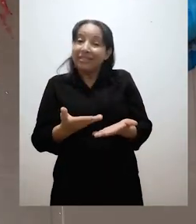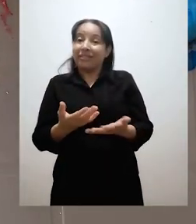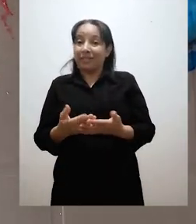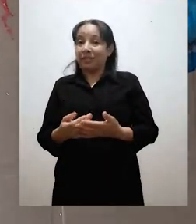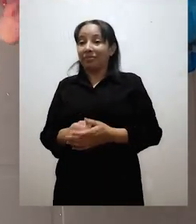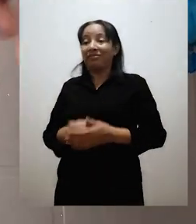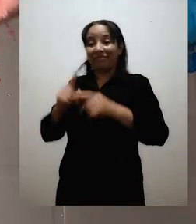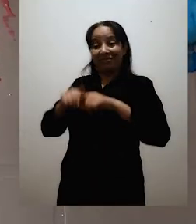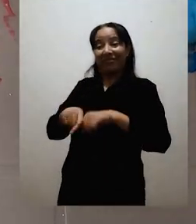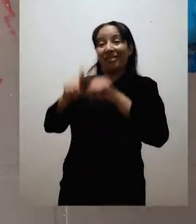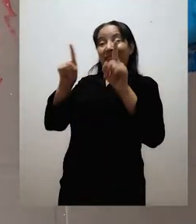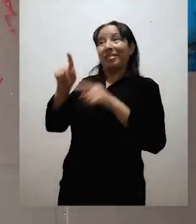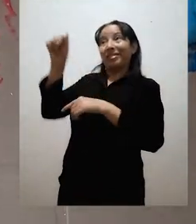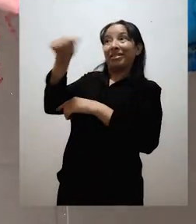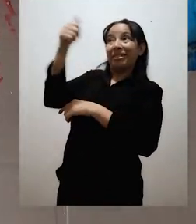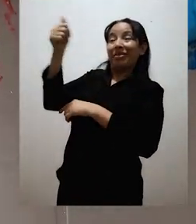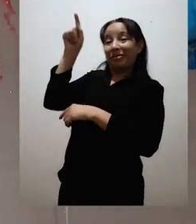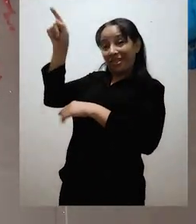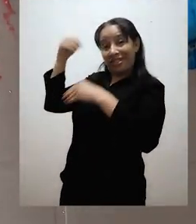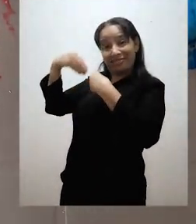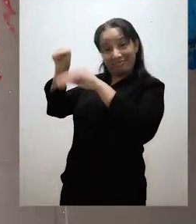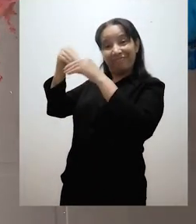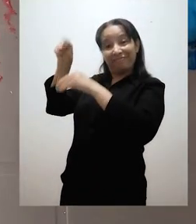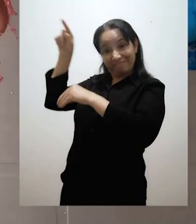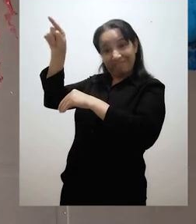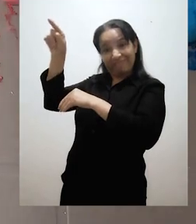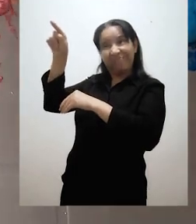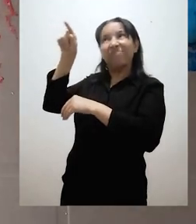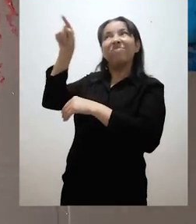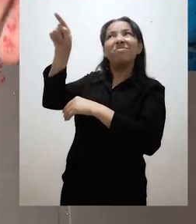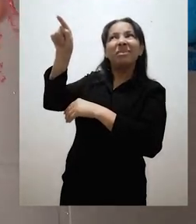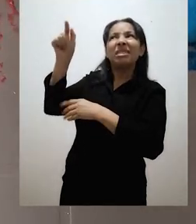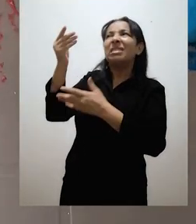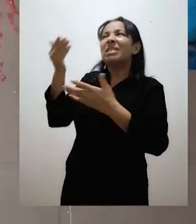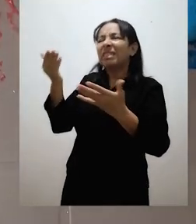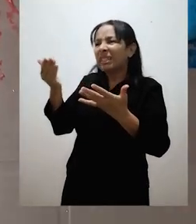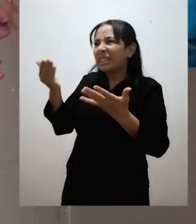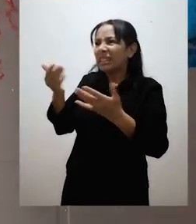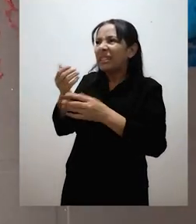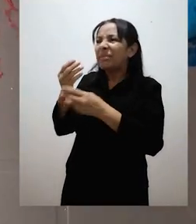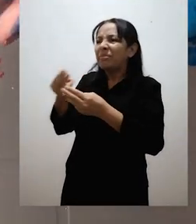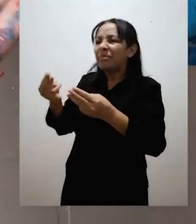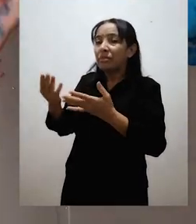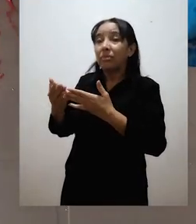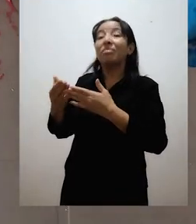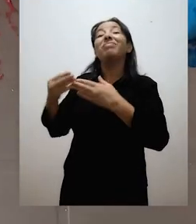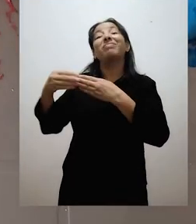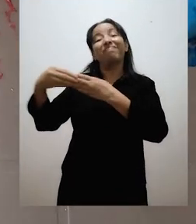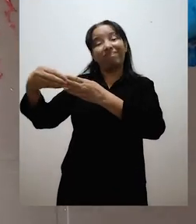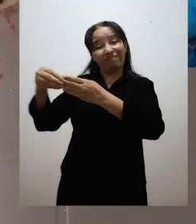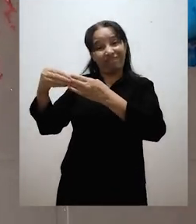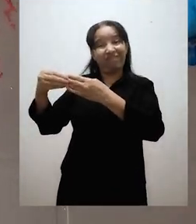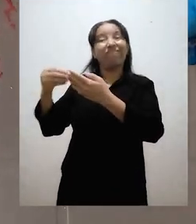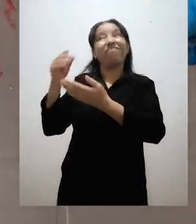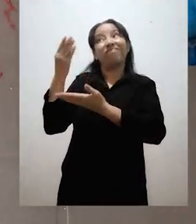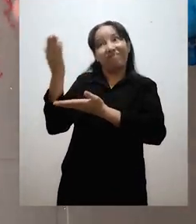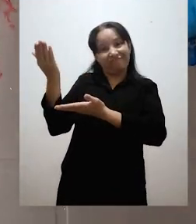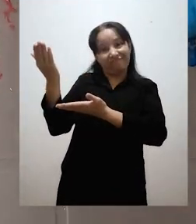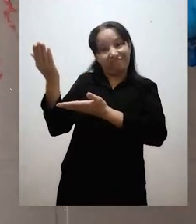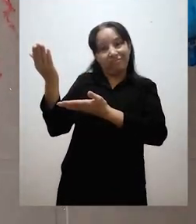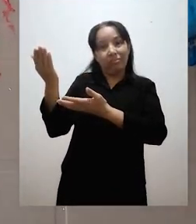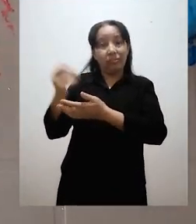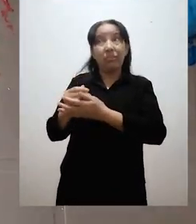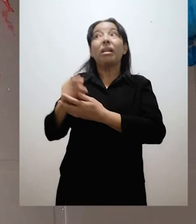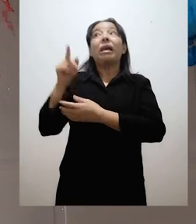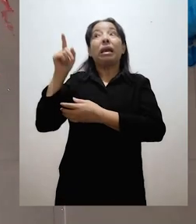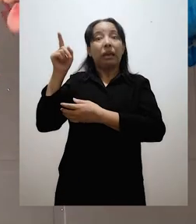tiendas están hechas a base de plástico. Que en cualquier momento, estas pueden ser muy dañinas para